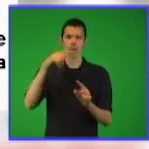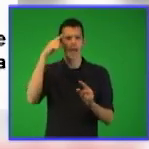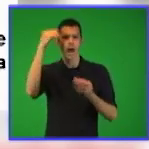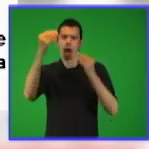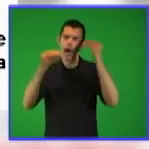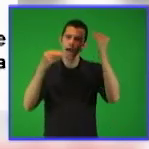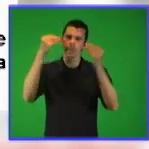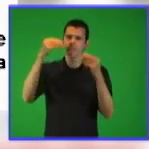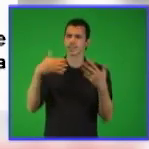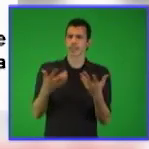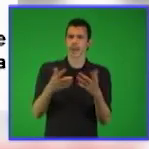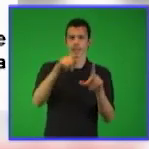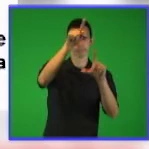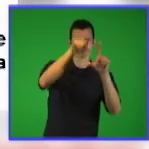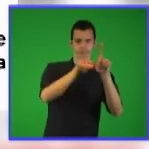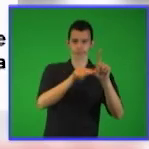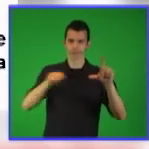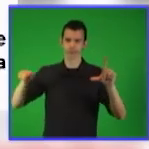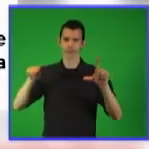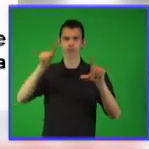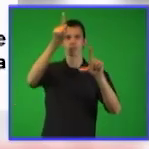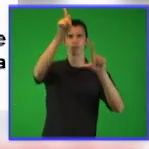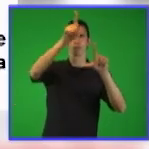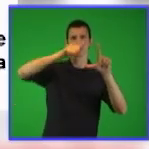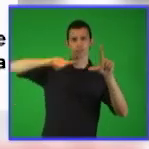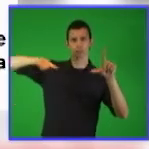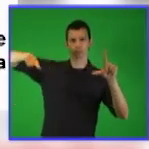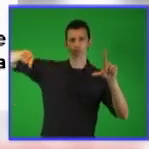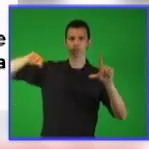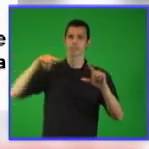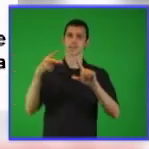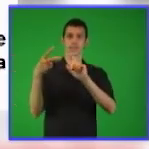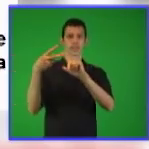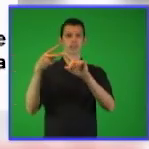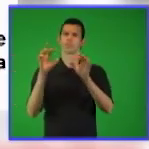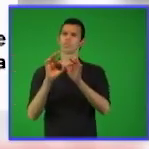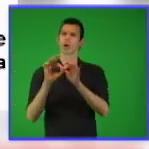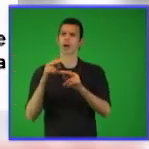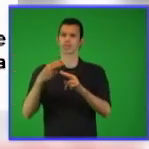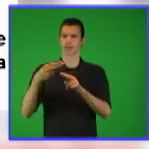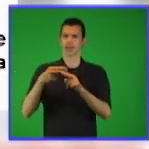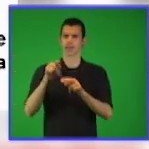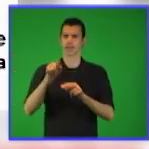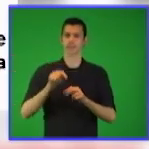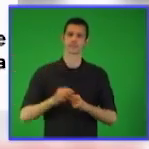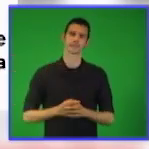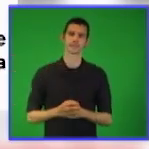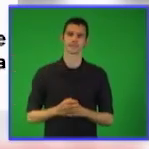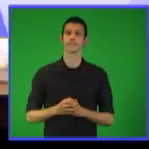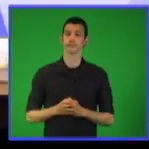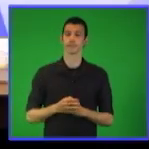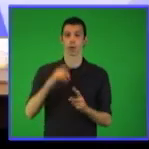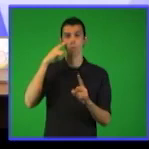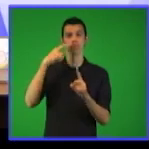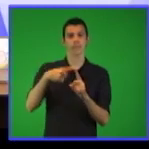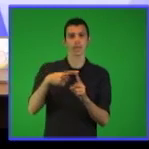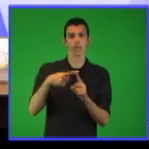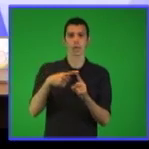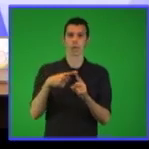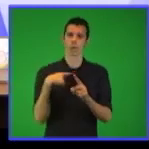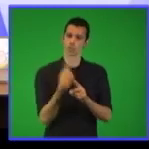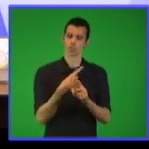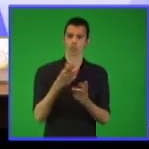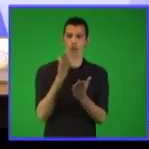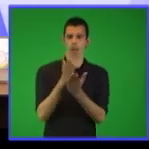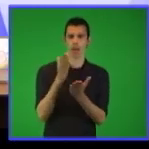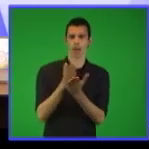temas referidos a curvas de segundo grado. En este caso ustedes van a tener cuatro objetivos que